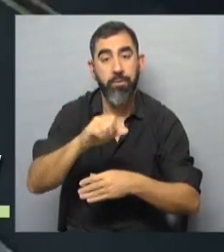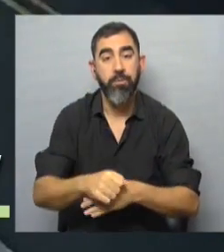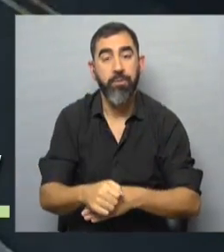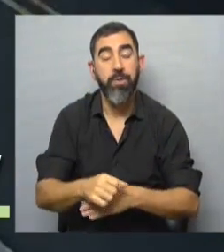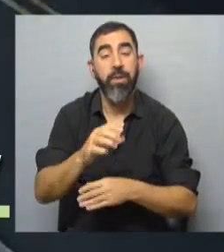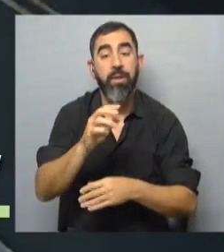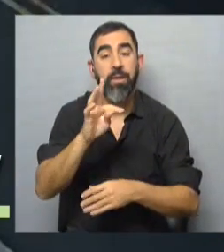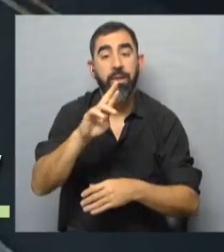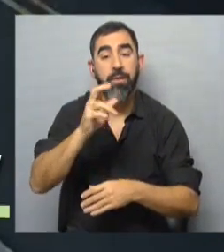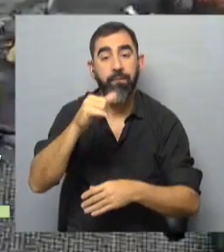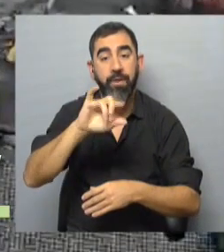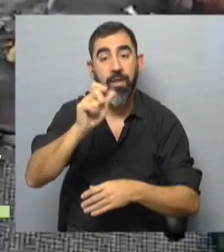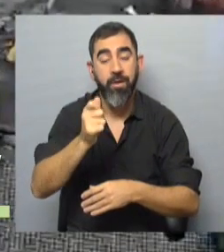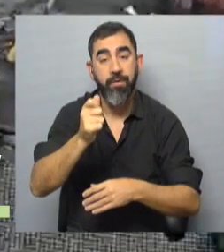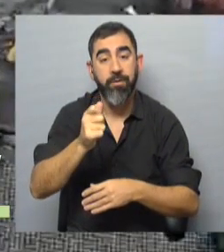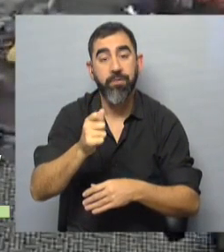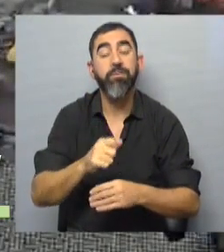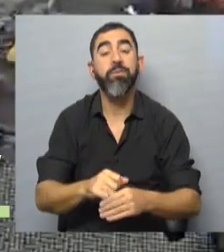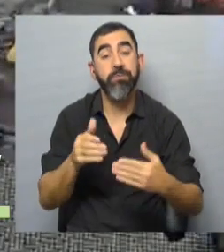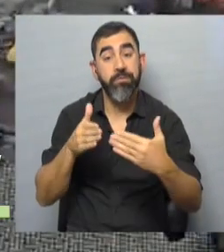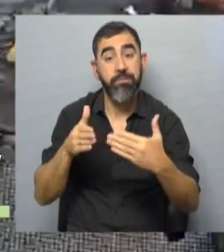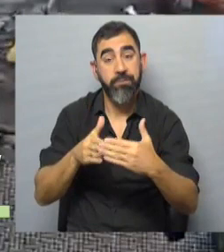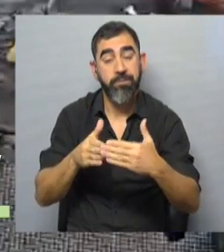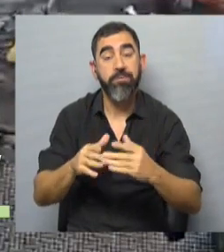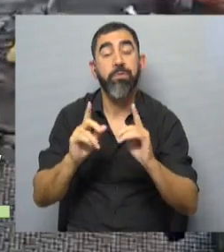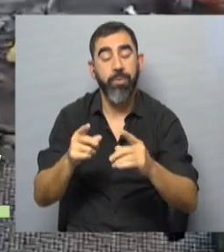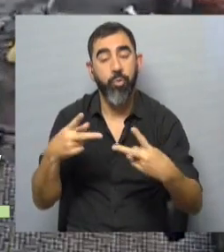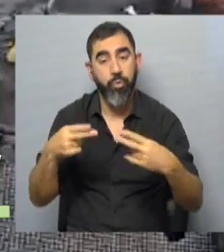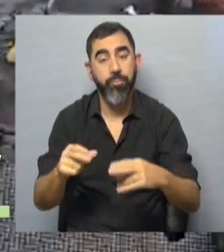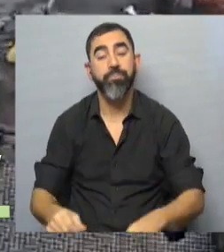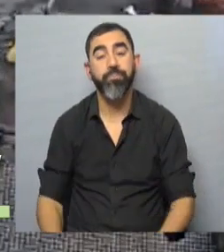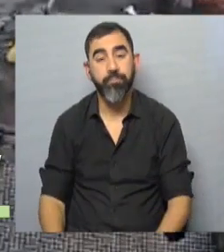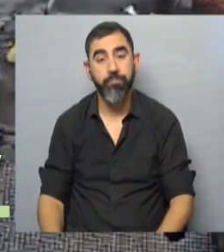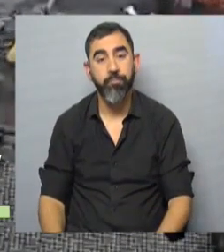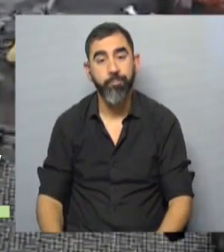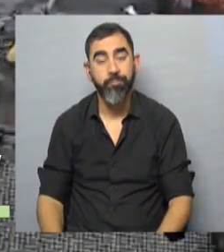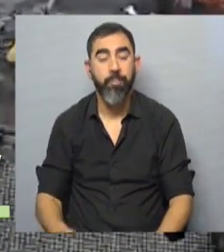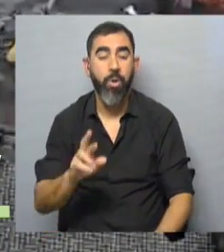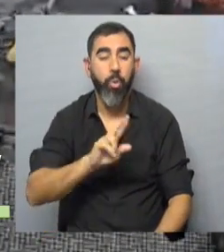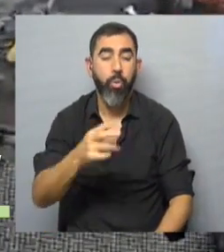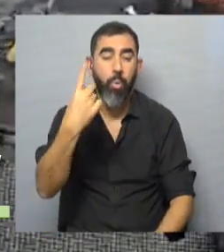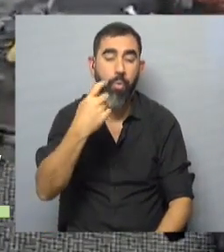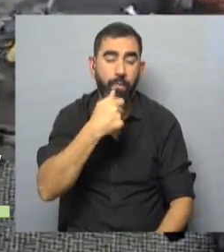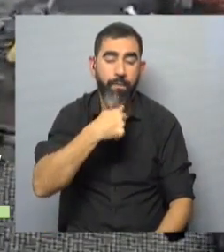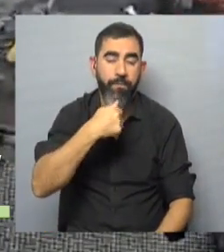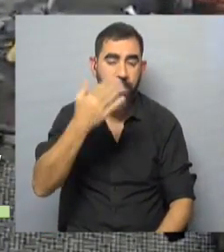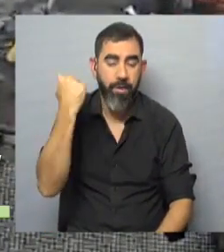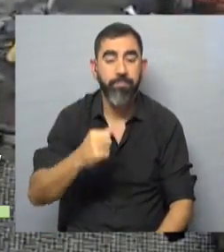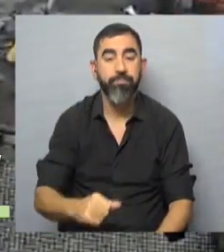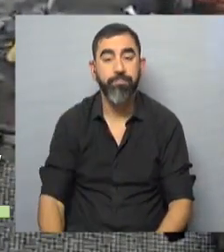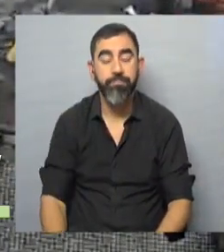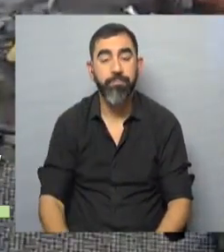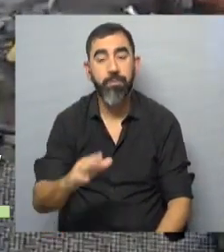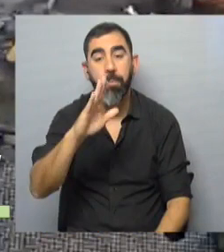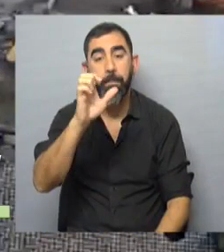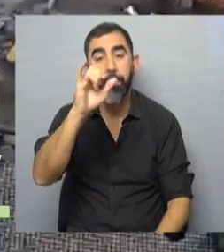Trambía, así se dice a la barra, y esquina Camino El Polvorín. Es como la ruta 1 vieja. Exactamente. El Camino Luis Eduardo